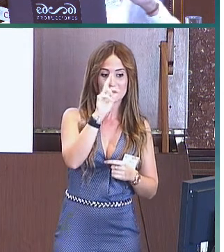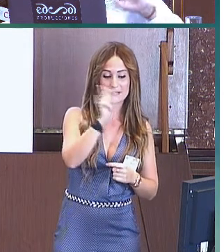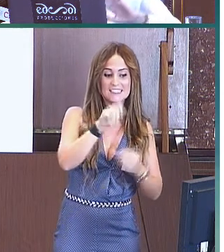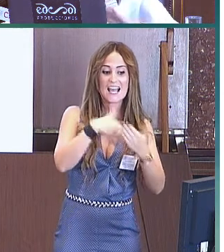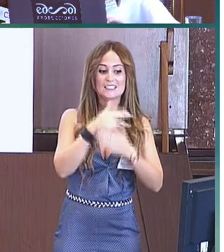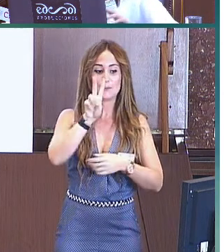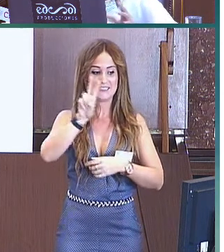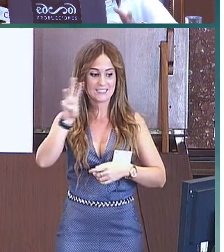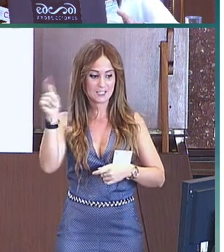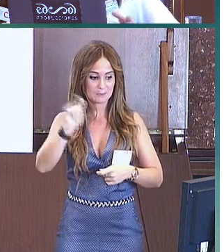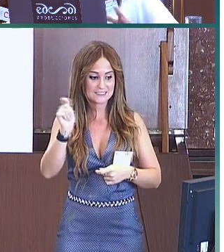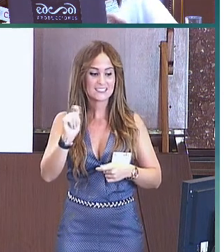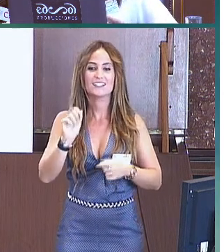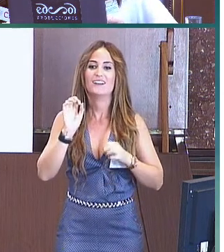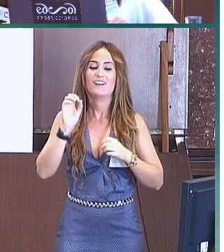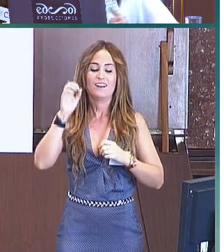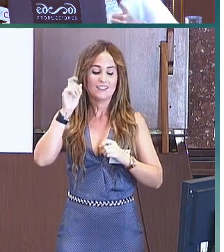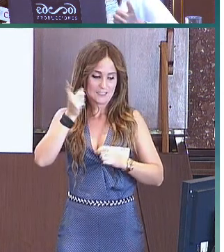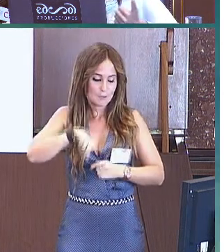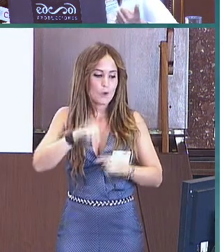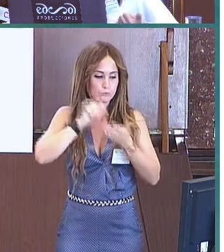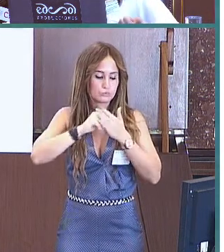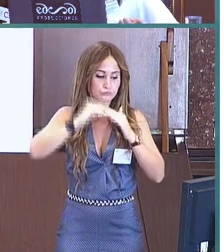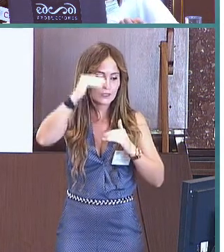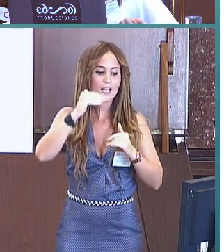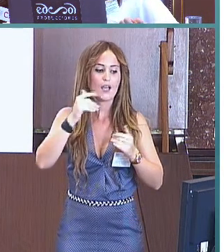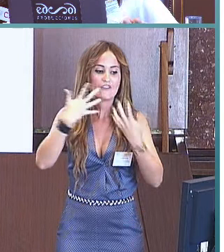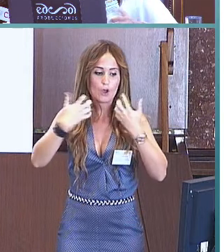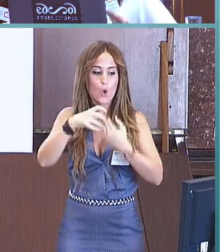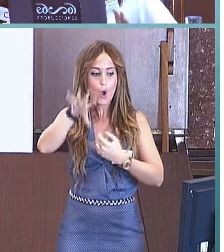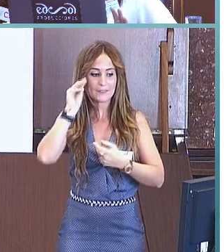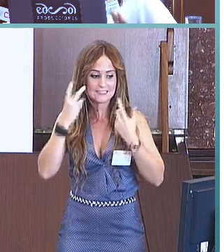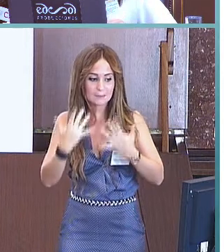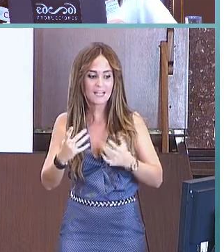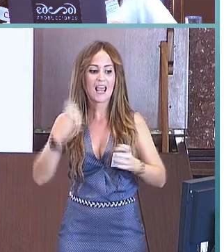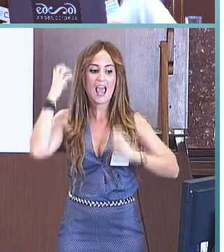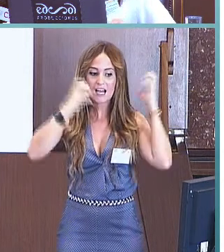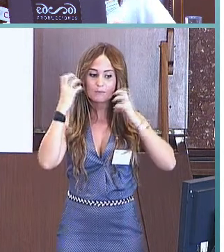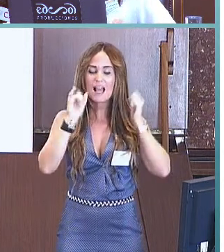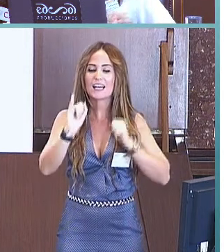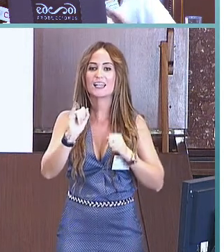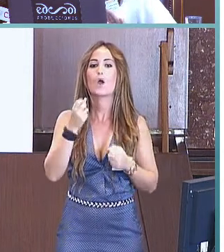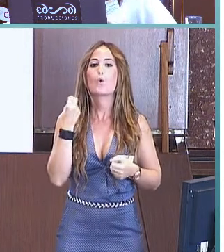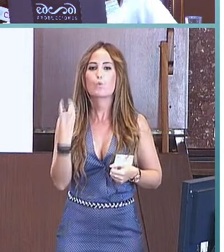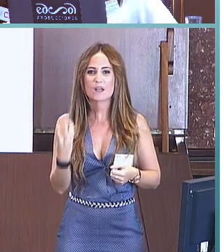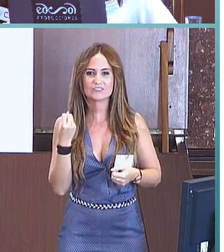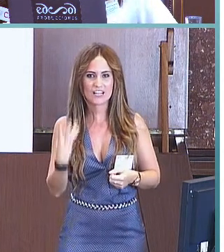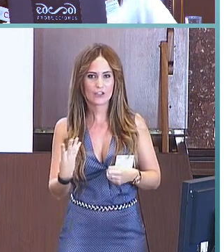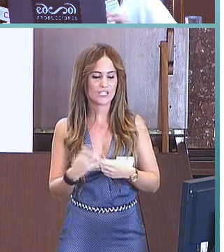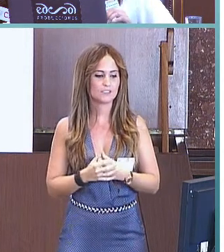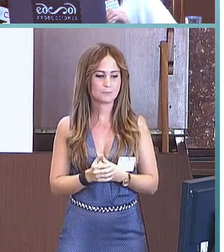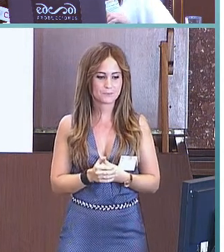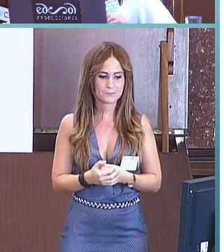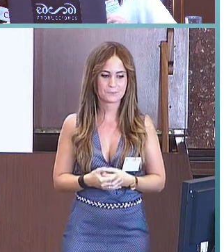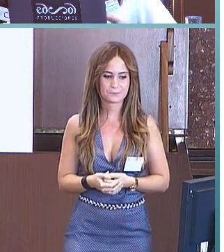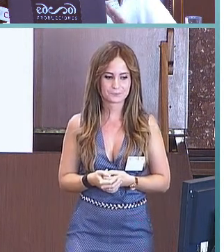En el intervalo de 20 a 23 meses, lo que más se comprende en estas edades son las frases tempranas,